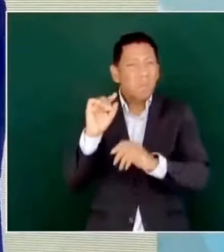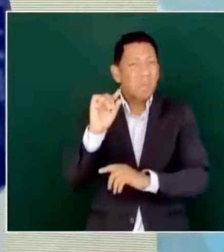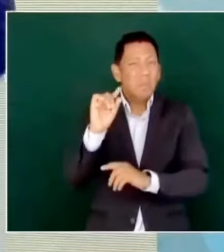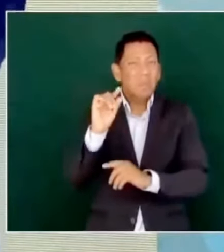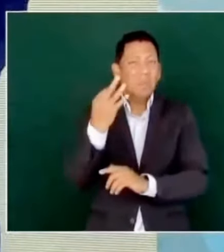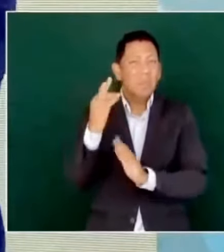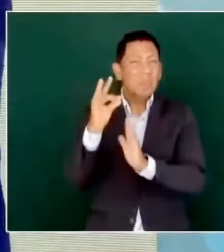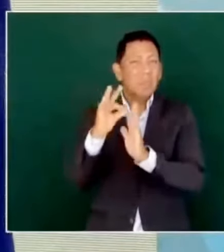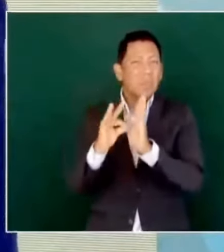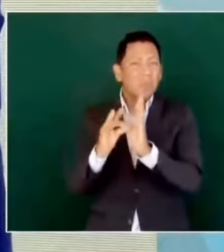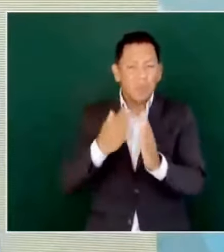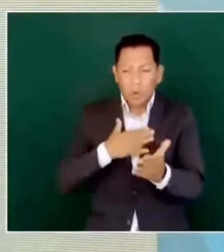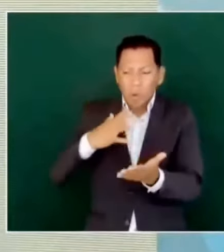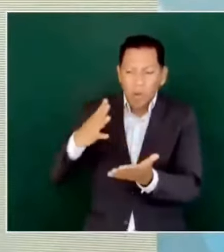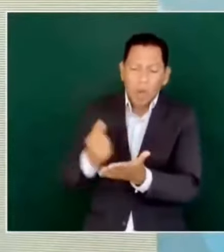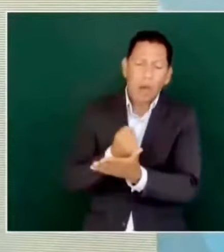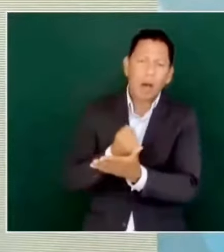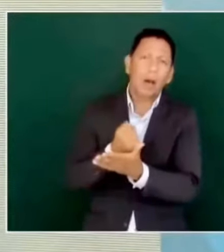¿por qué gané?